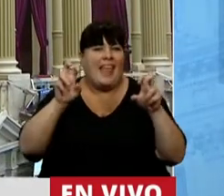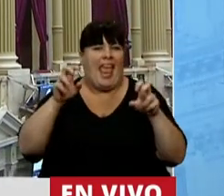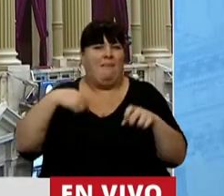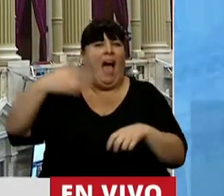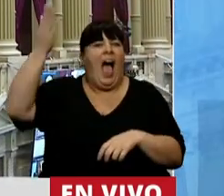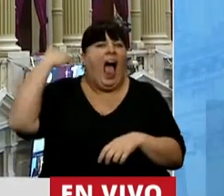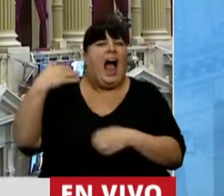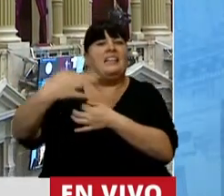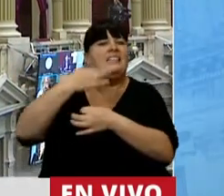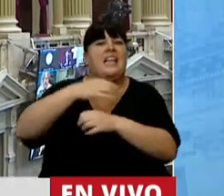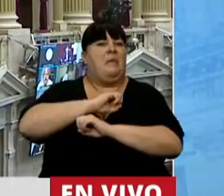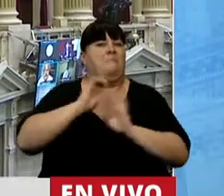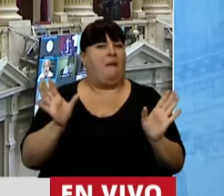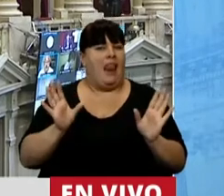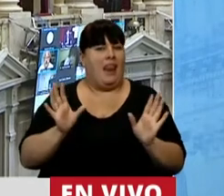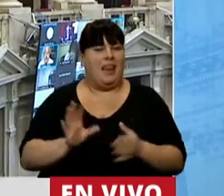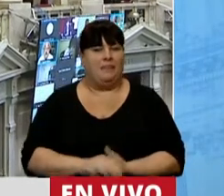fuimos mal enseñados.